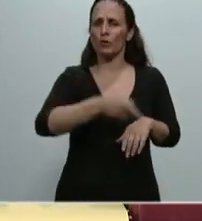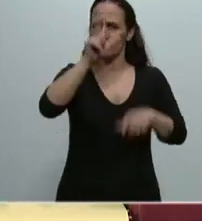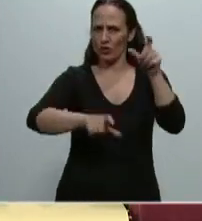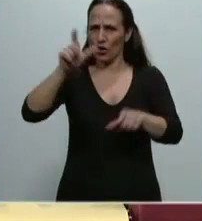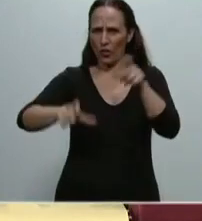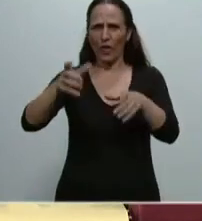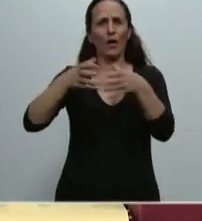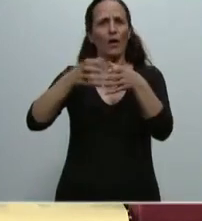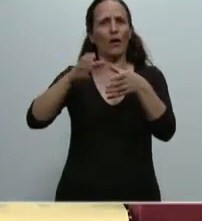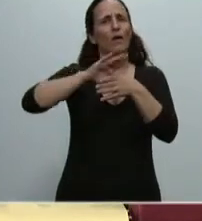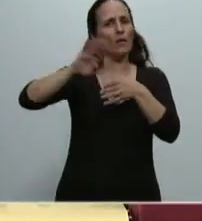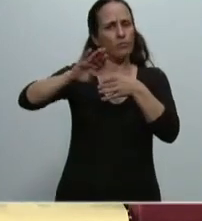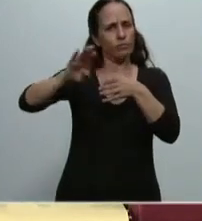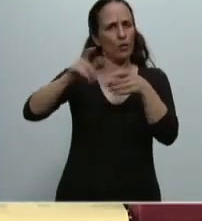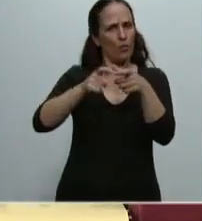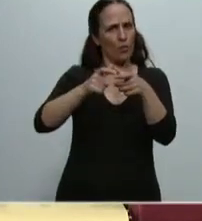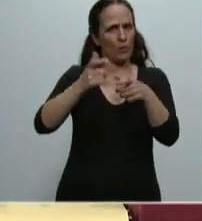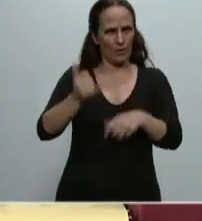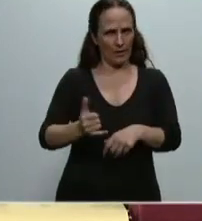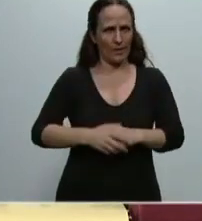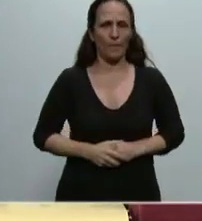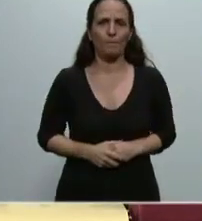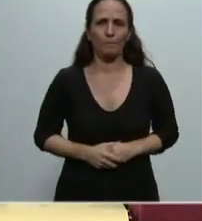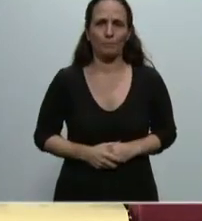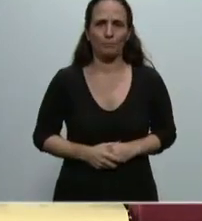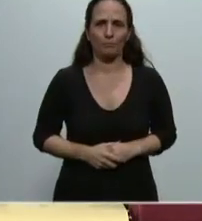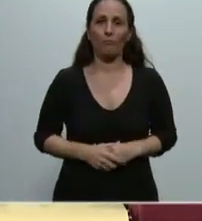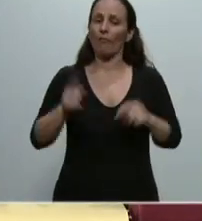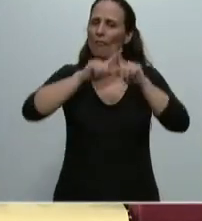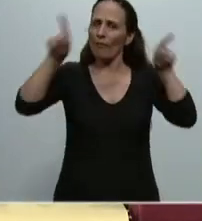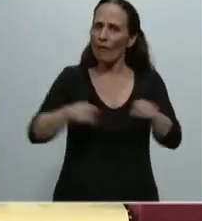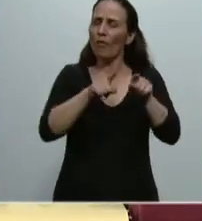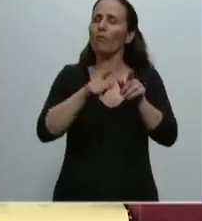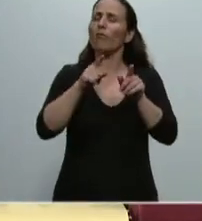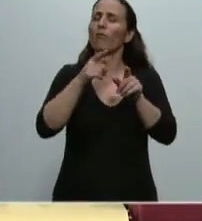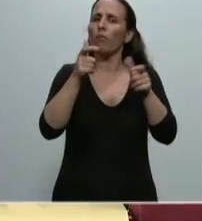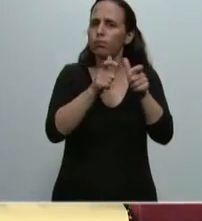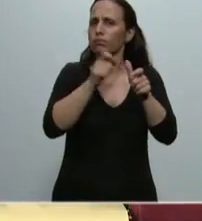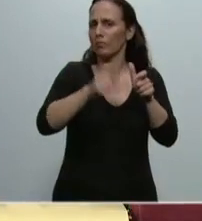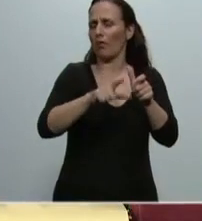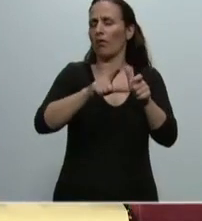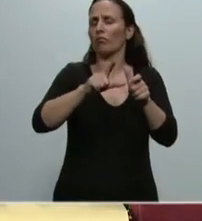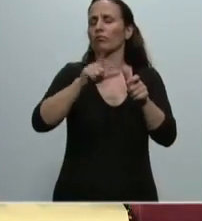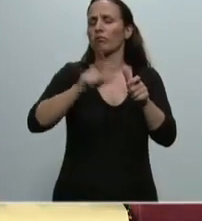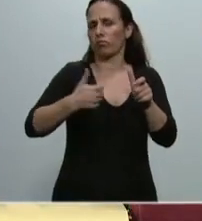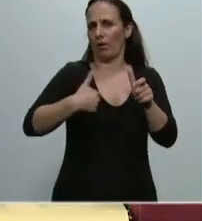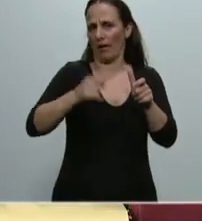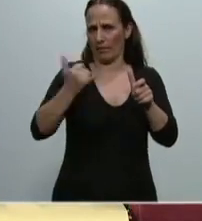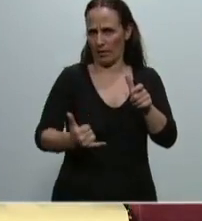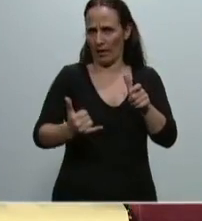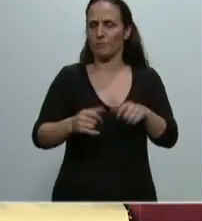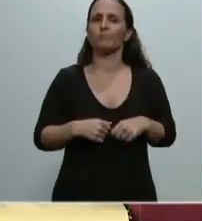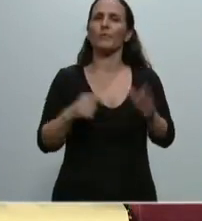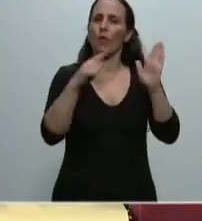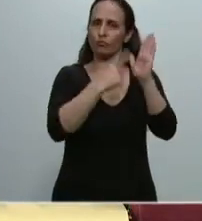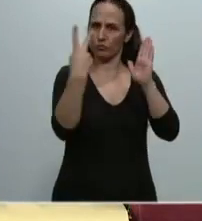tenedores de títulos públicos de la República Argentina. Artículo